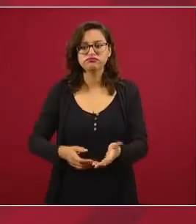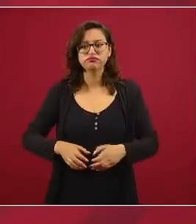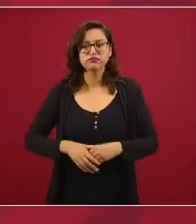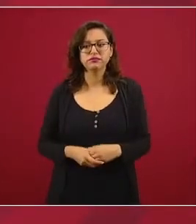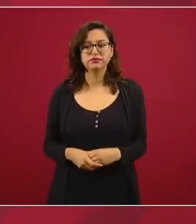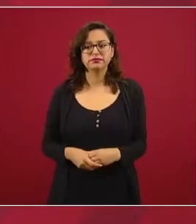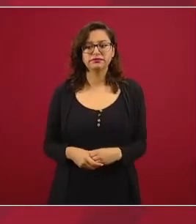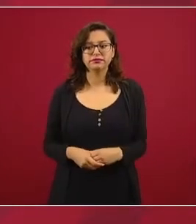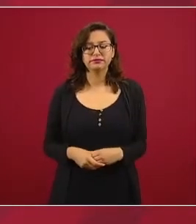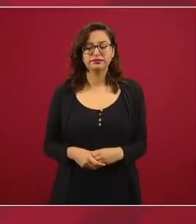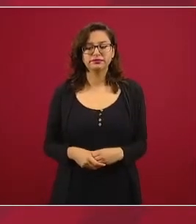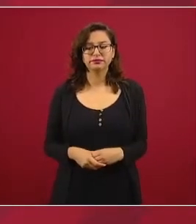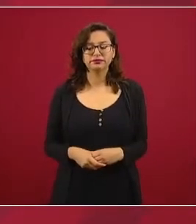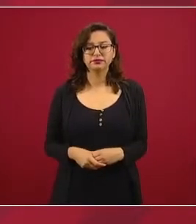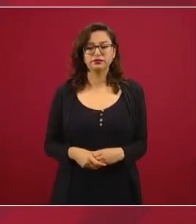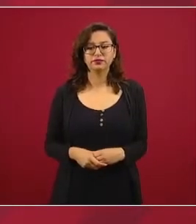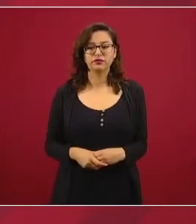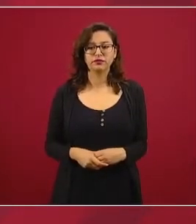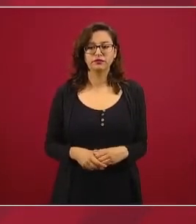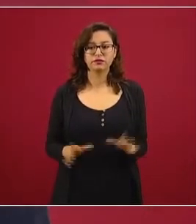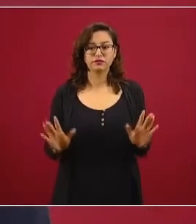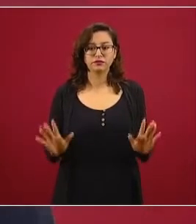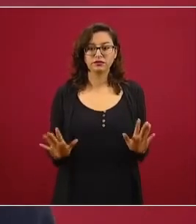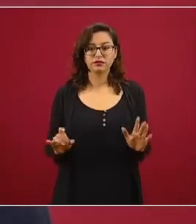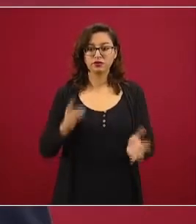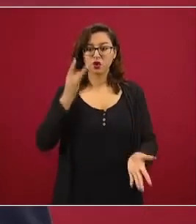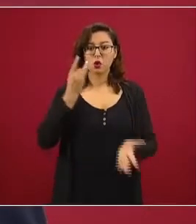no sólo llamadas